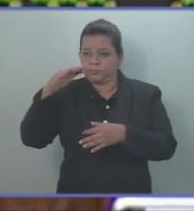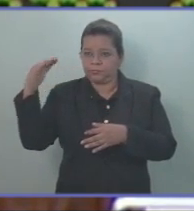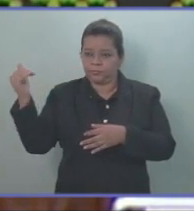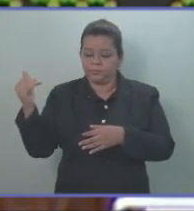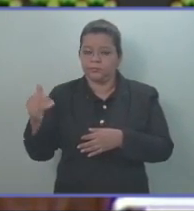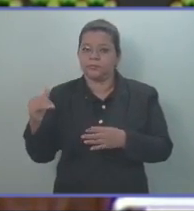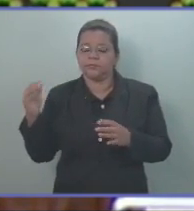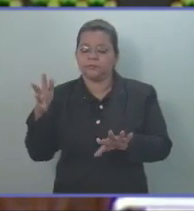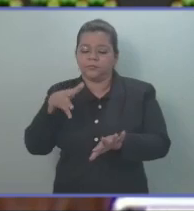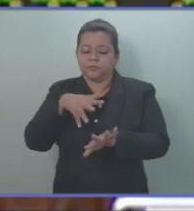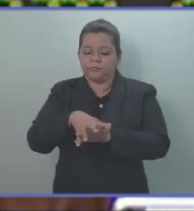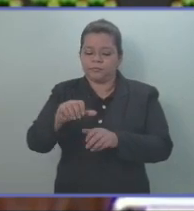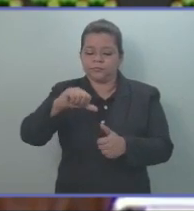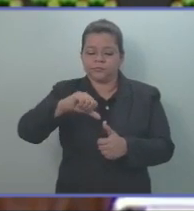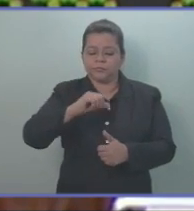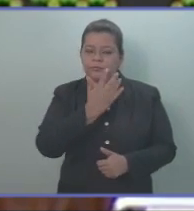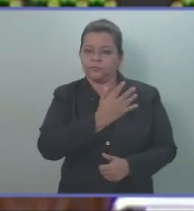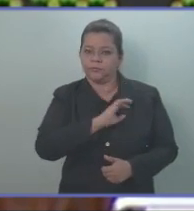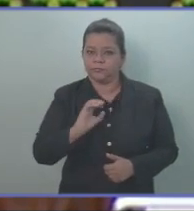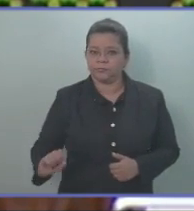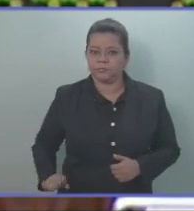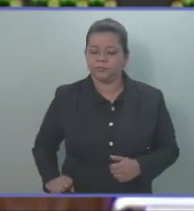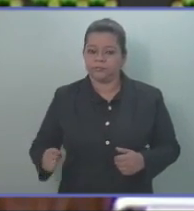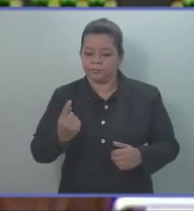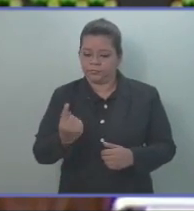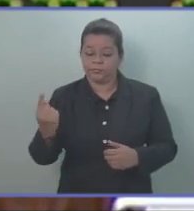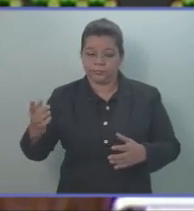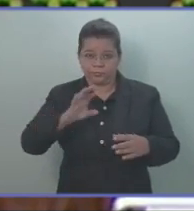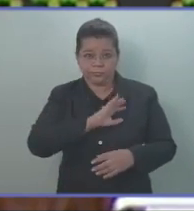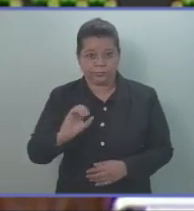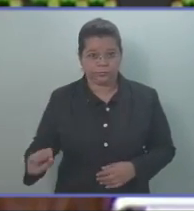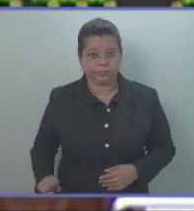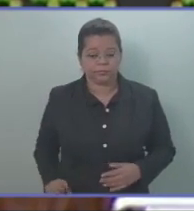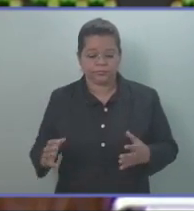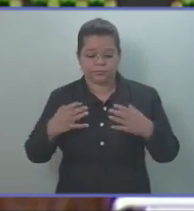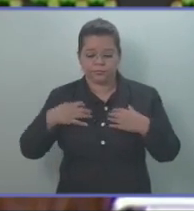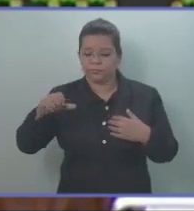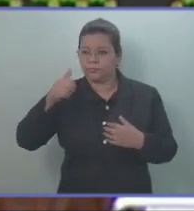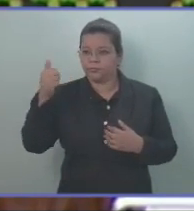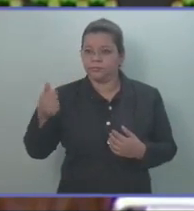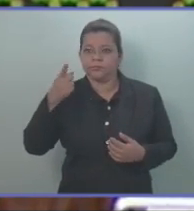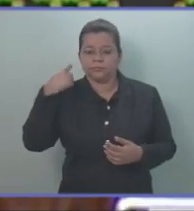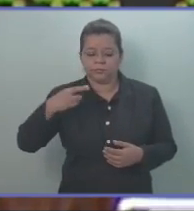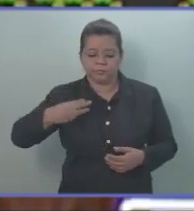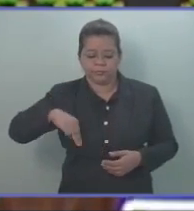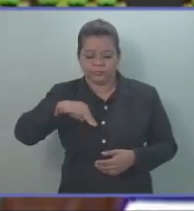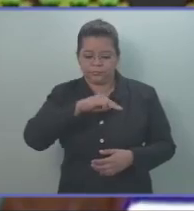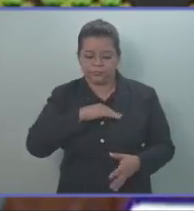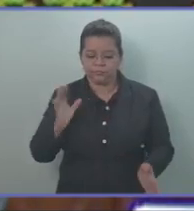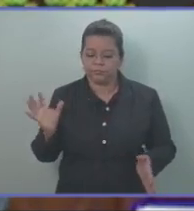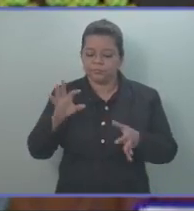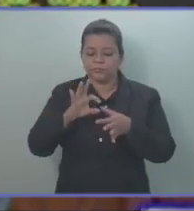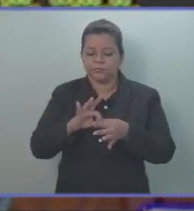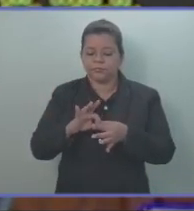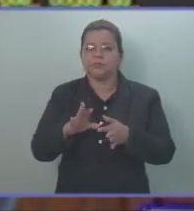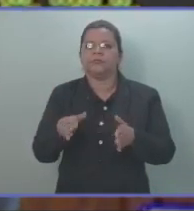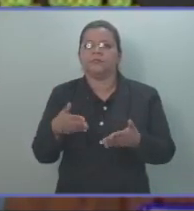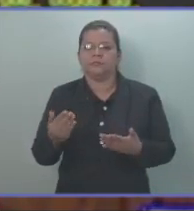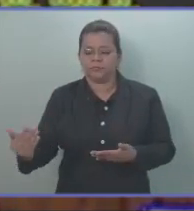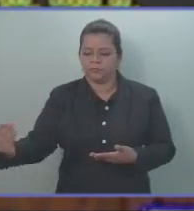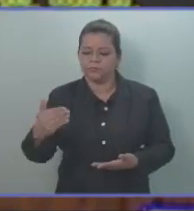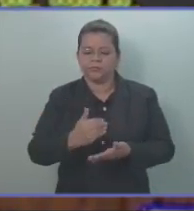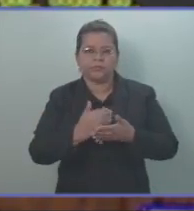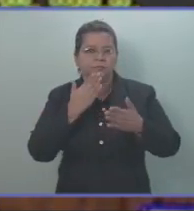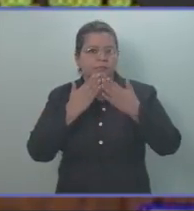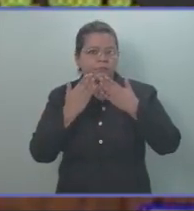Integración Centroamericana y Salvadoreña en el Exterior al señor Ministro de Relaciones Exteriores para que explique